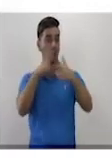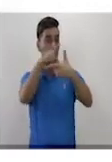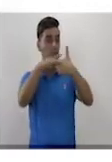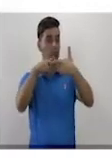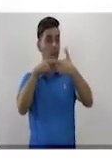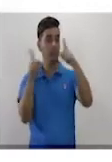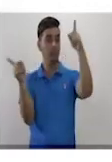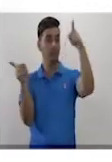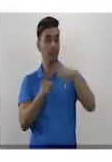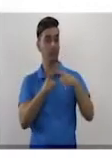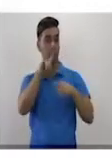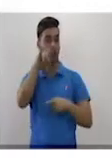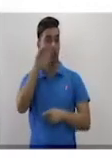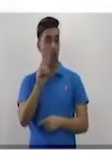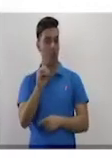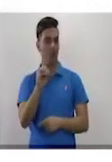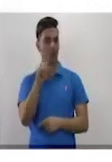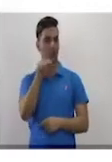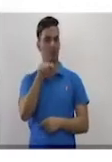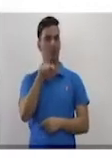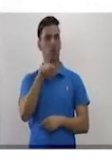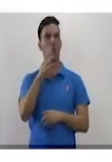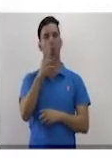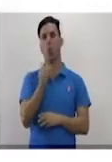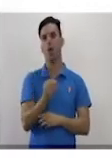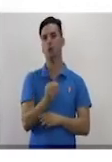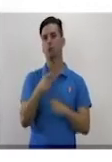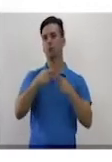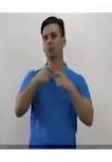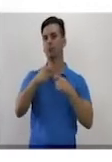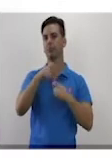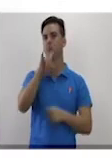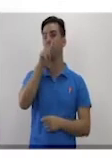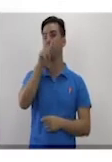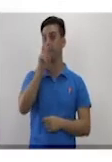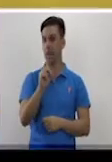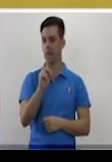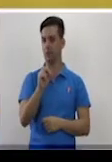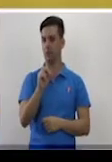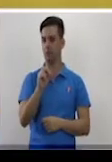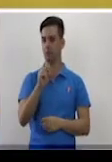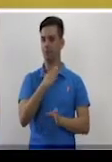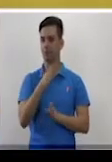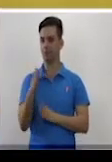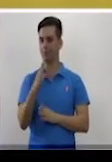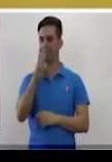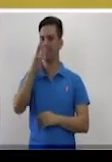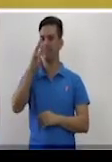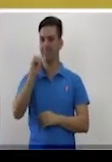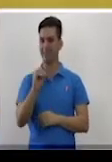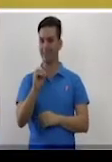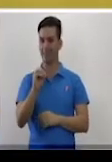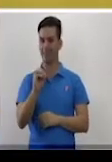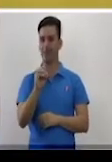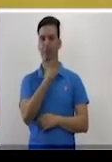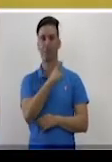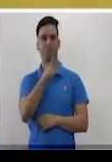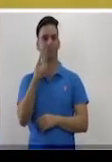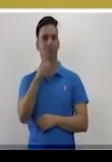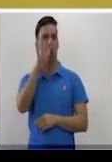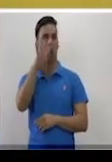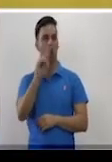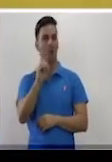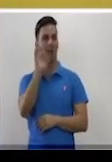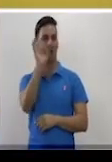ángulo recto son 20, 30 y 40 grados. Como te has podido percatar, este